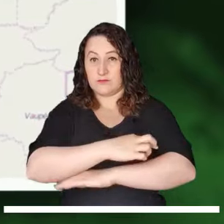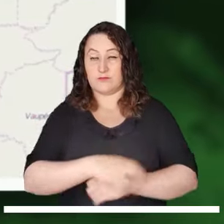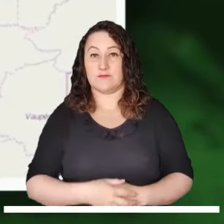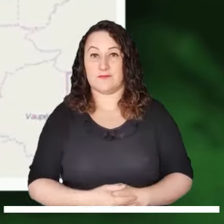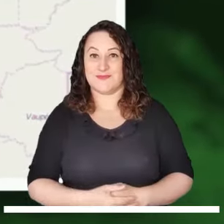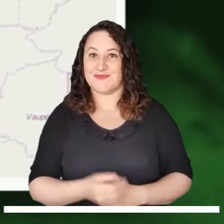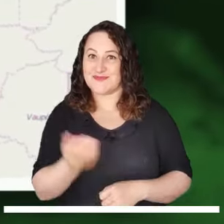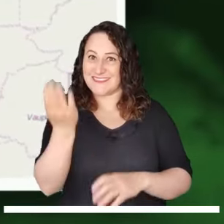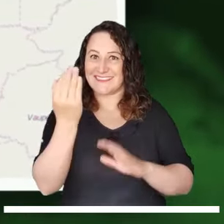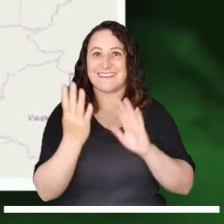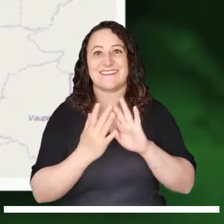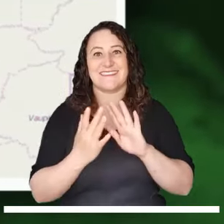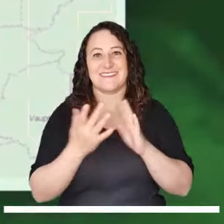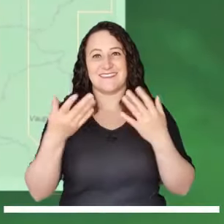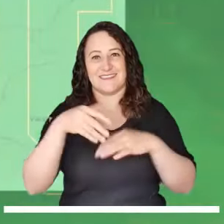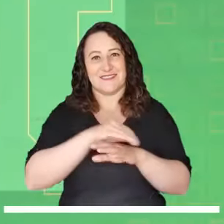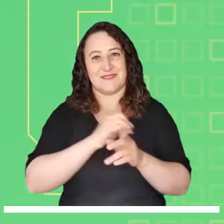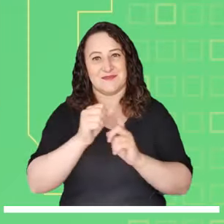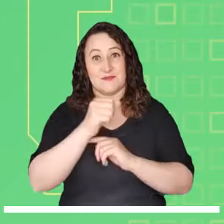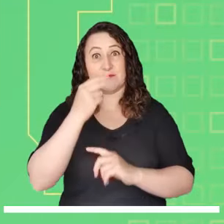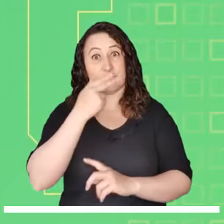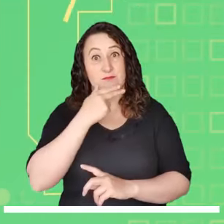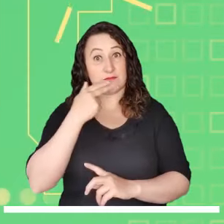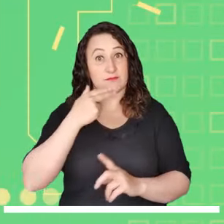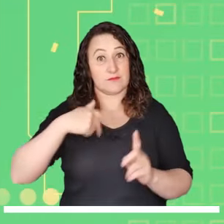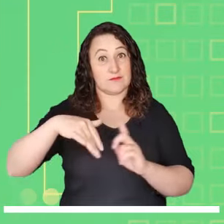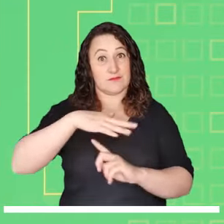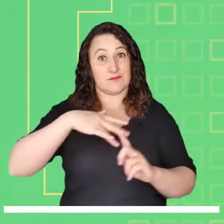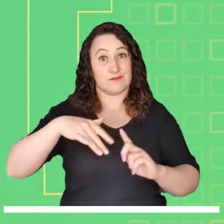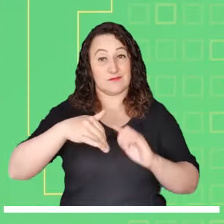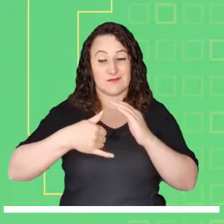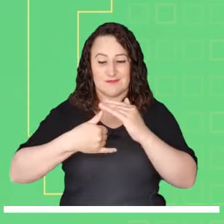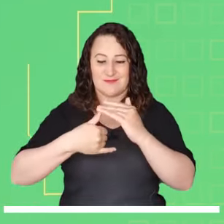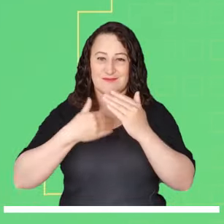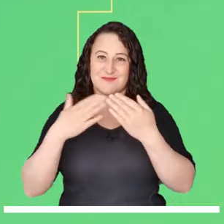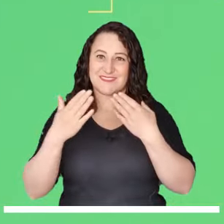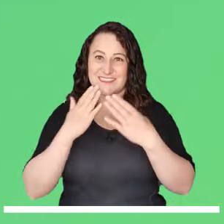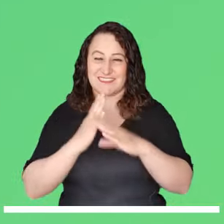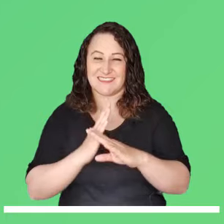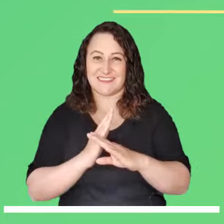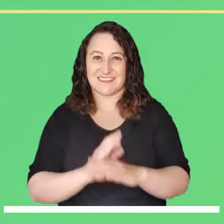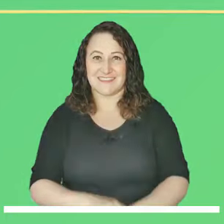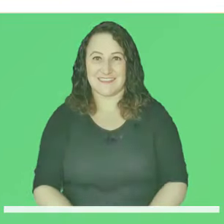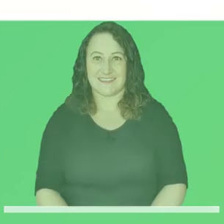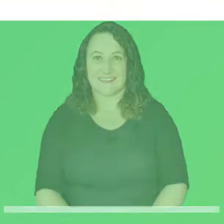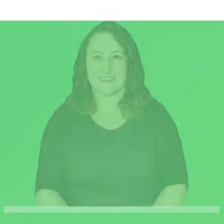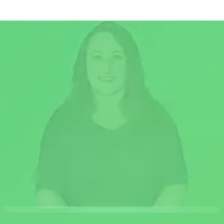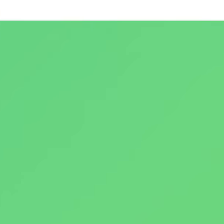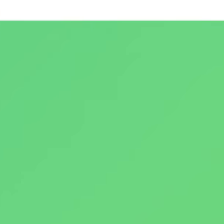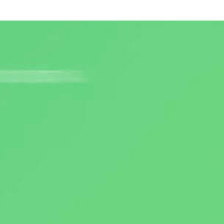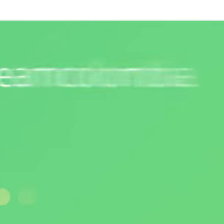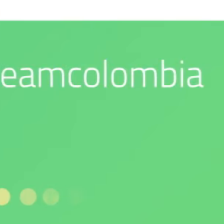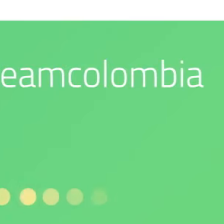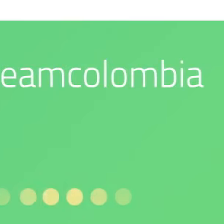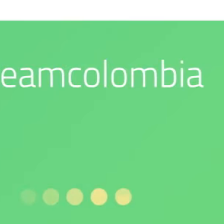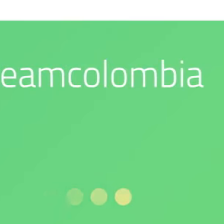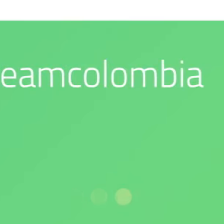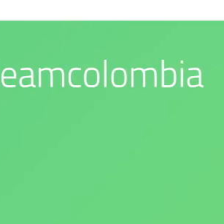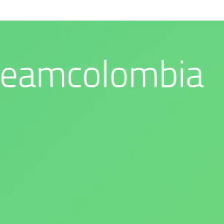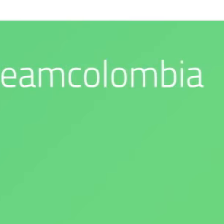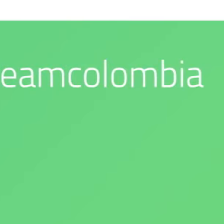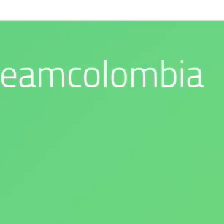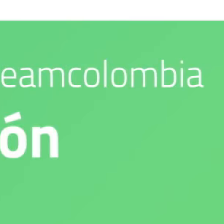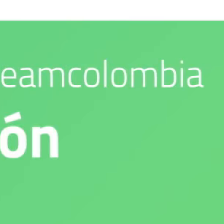Cazanare y Putumayo. Síguenos en nuestras redes sociales. Nuestro compromiso es con el medio ambiente.